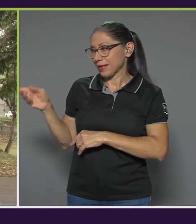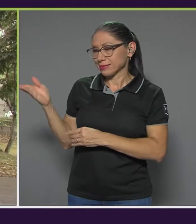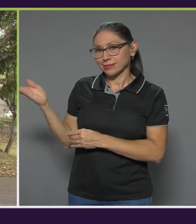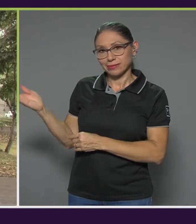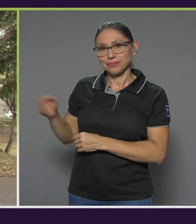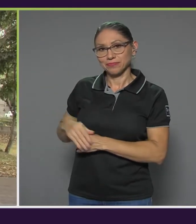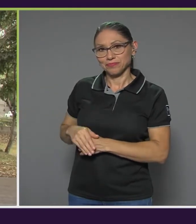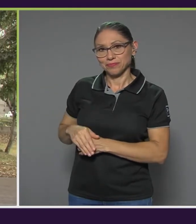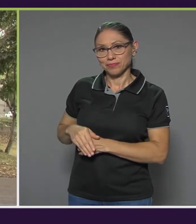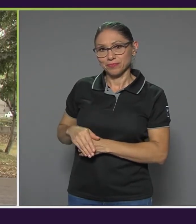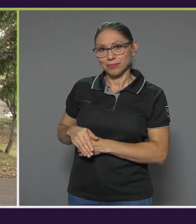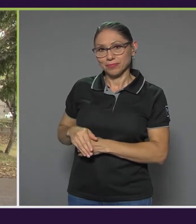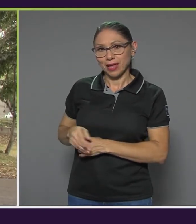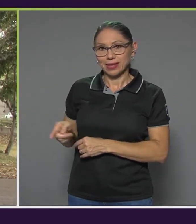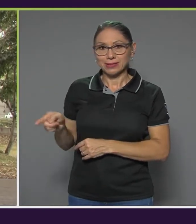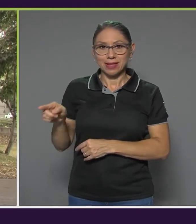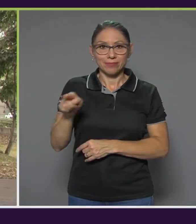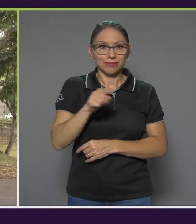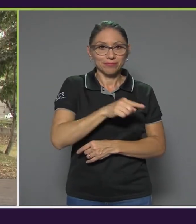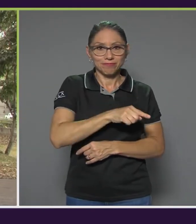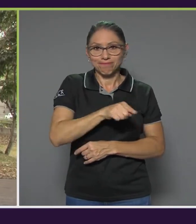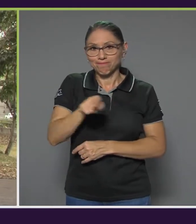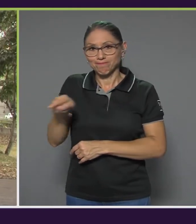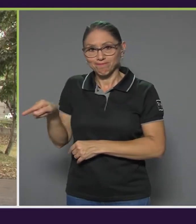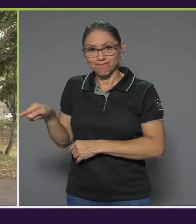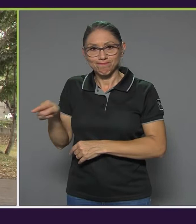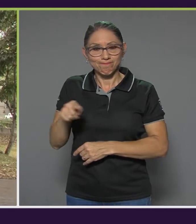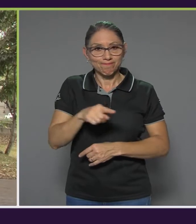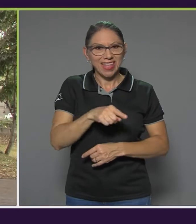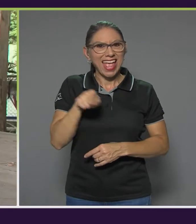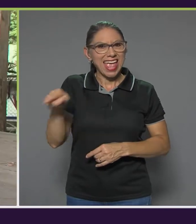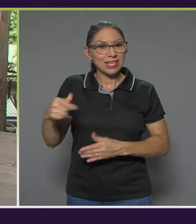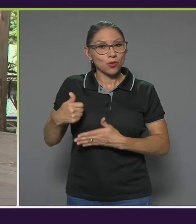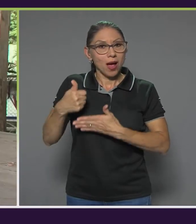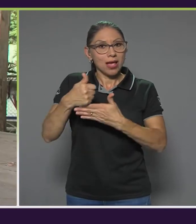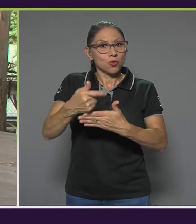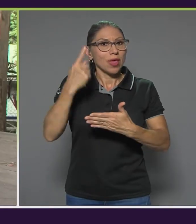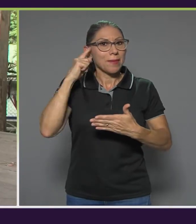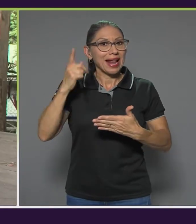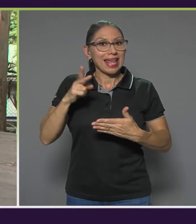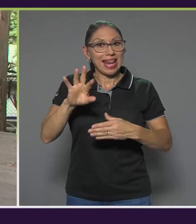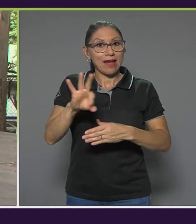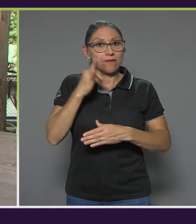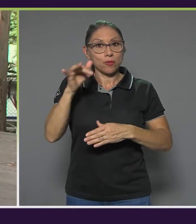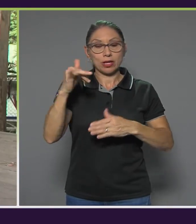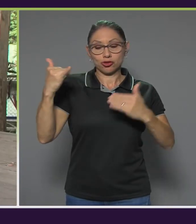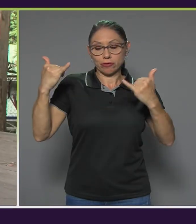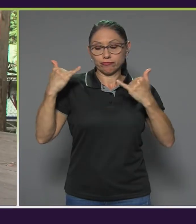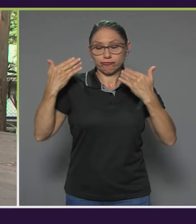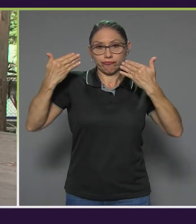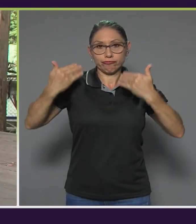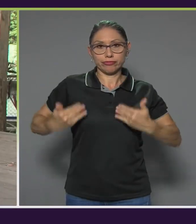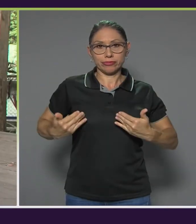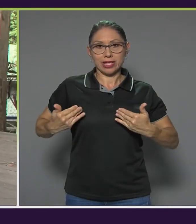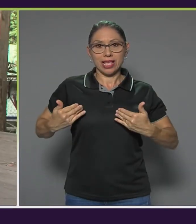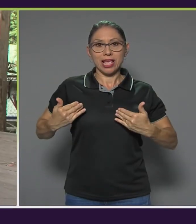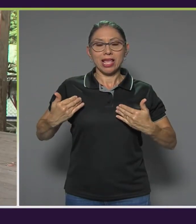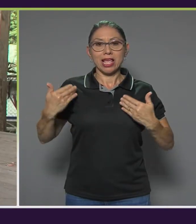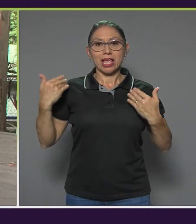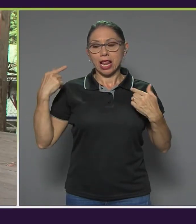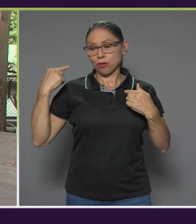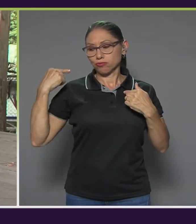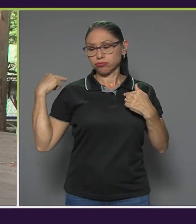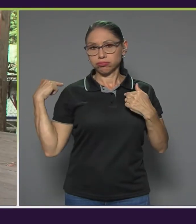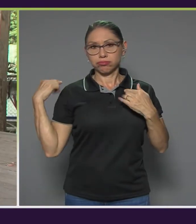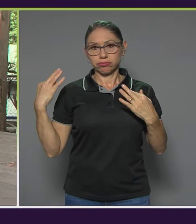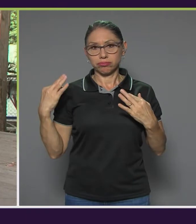lado. Este ejercicio ayuda mucho a todo lo que es la parte postural y la columna. Igual, toman aire y botan, toman